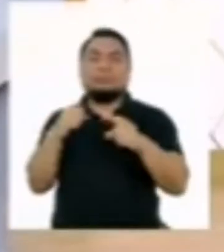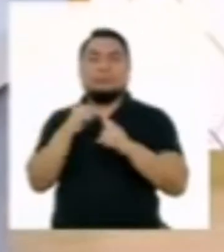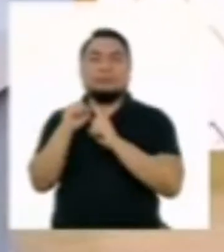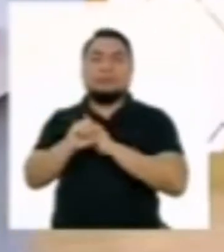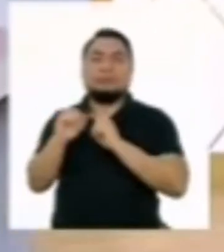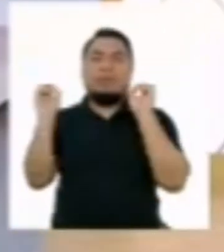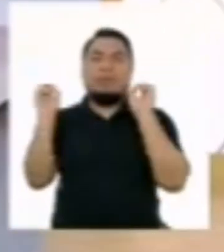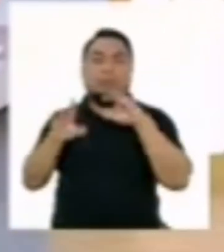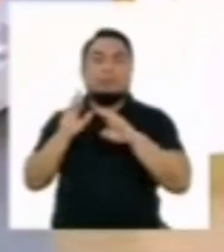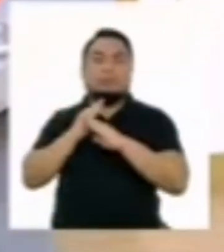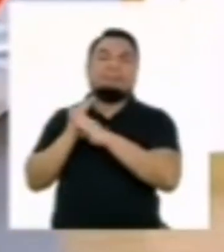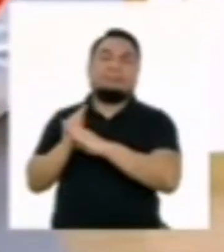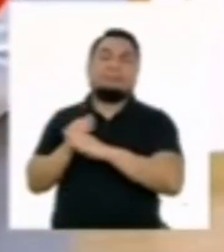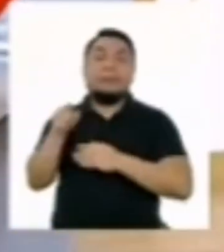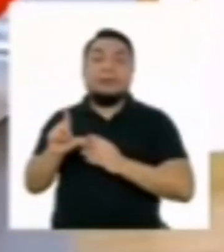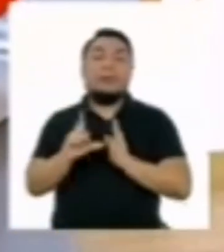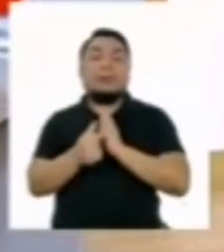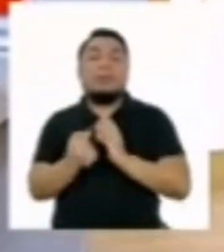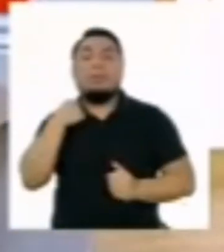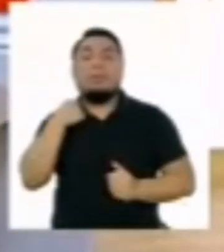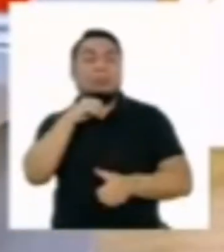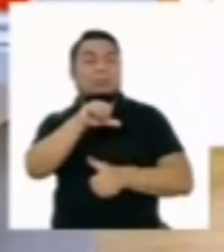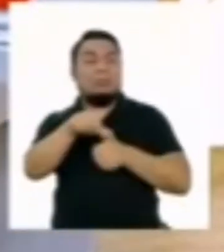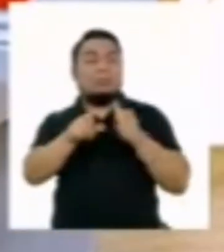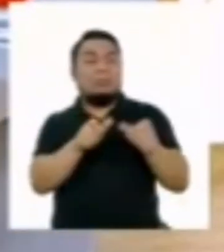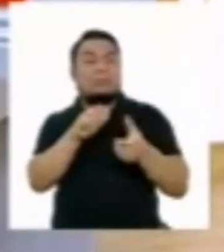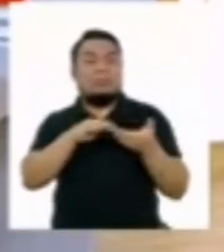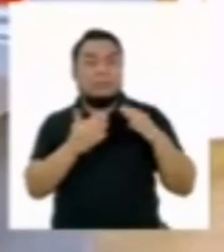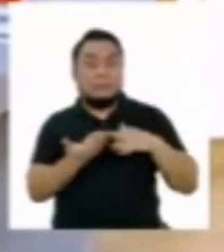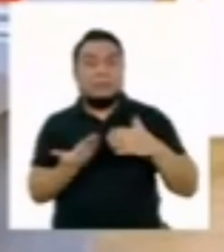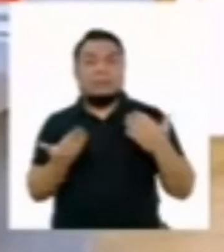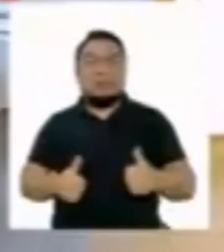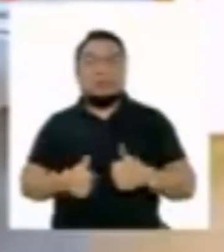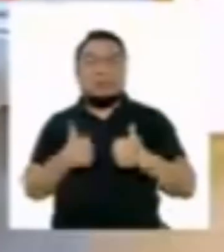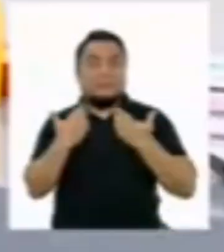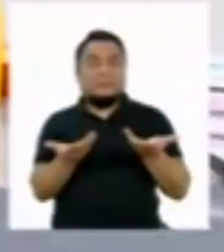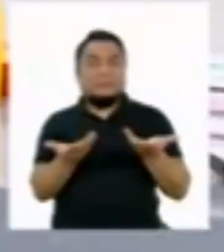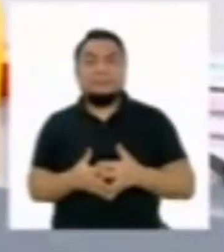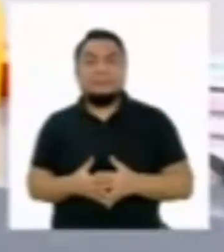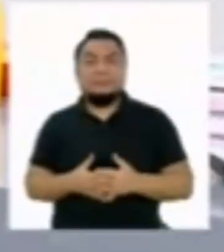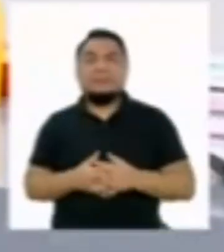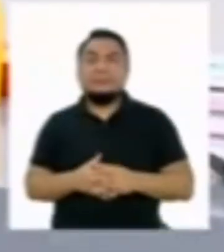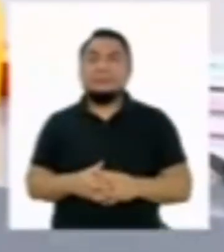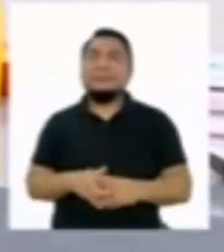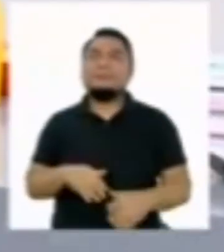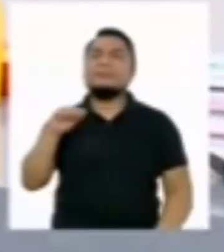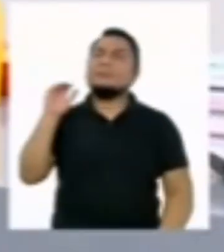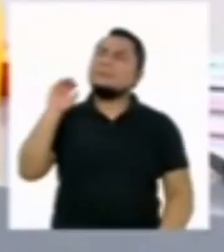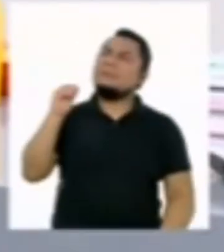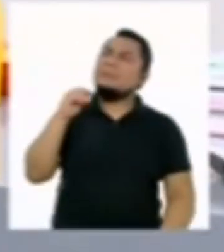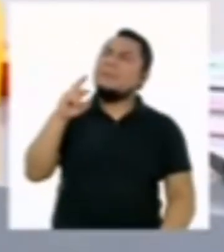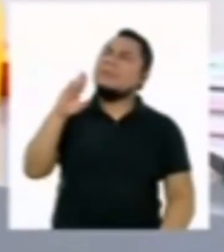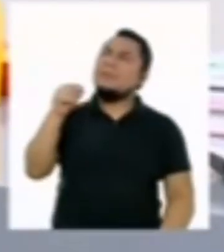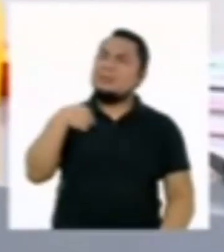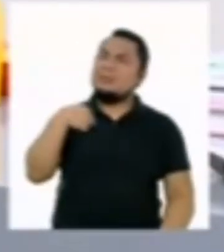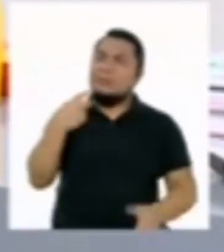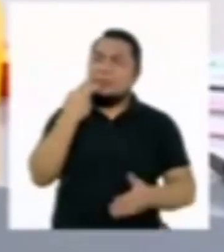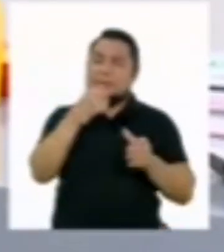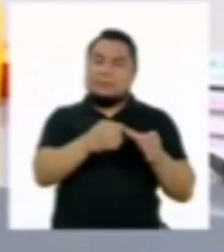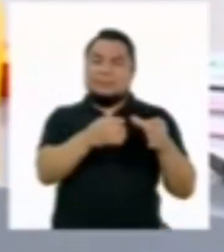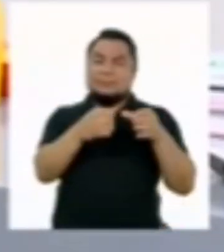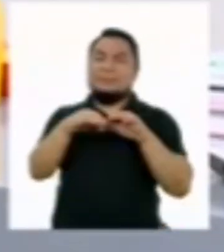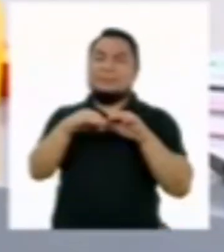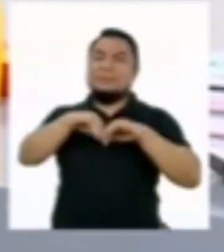socioambientales que pueden dañar la convivencia entre los pobladores de nuestra localidad. ¡Mira, Rodrigo! He elaborado